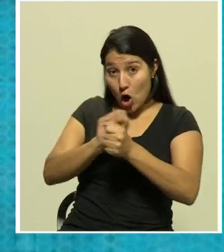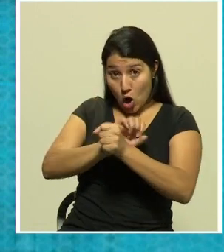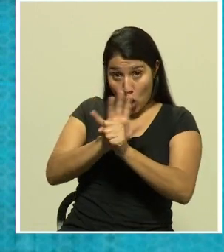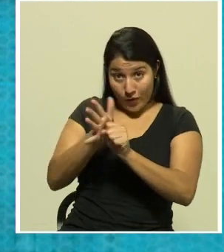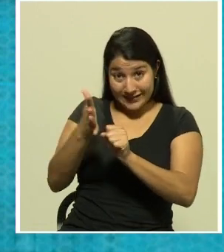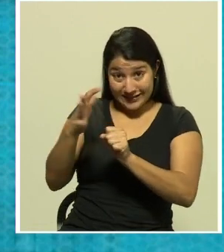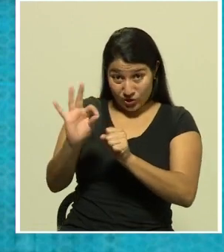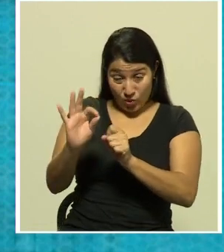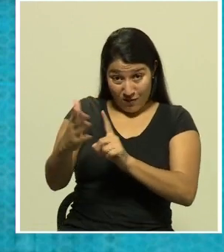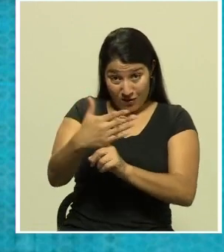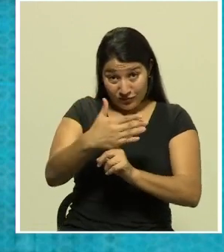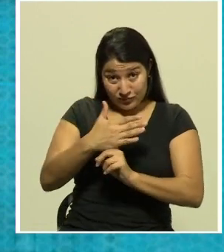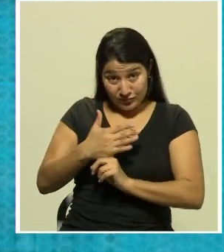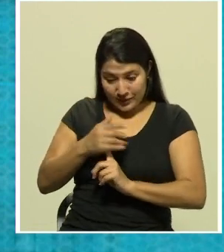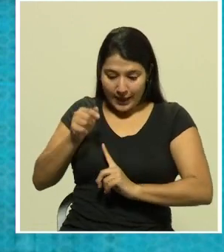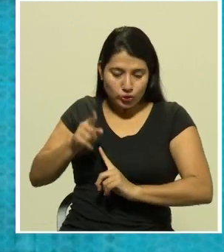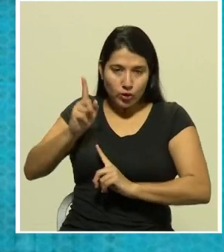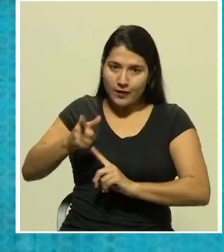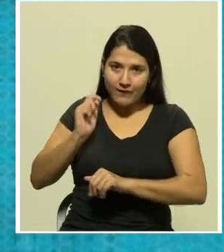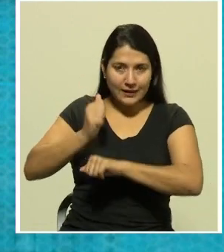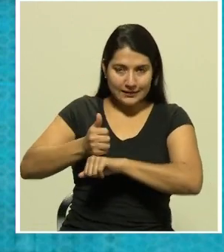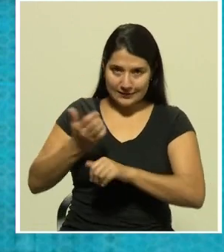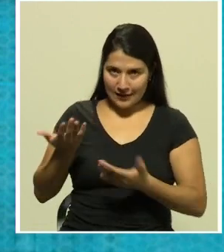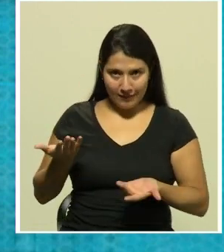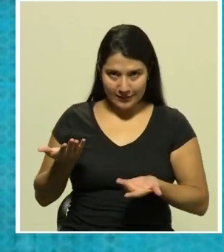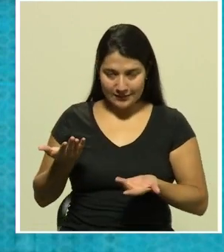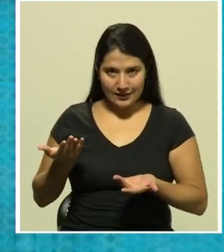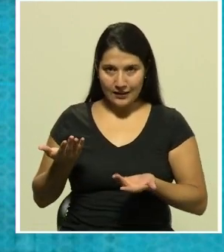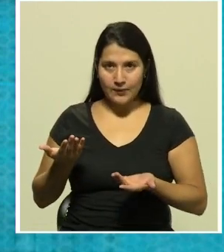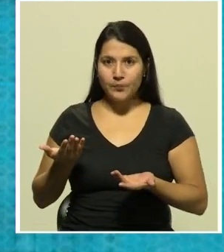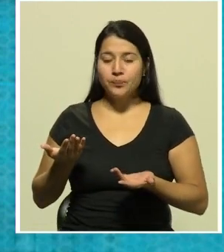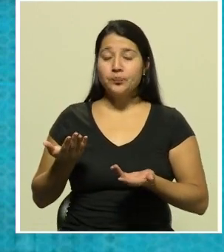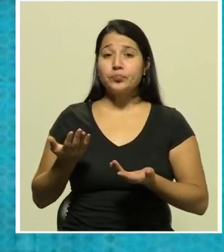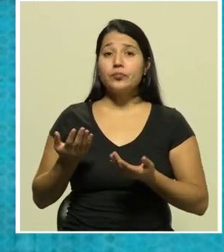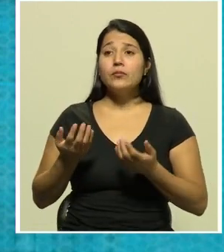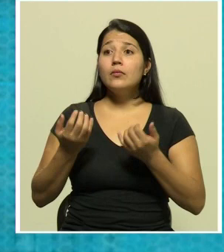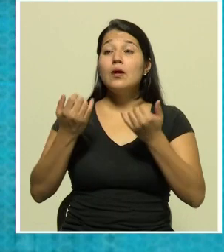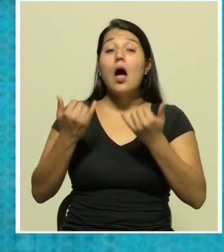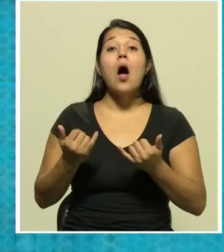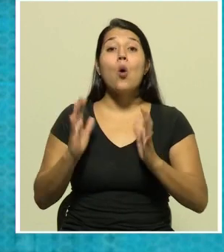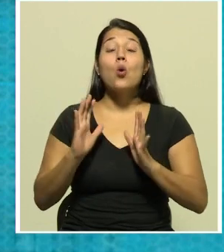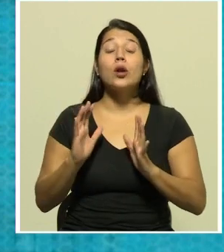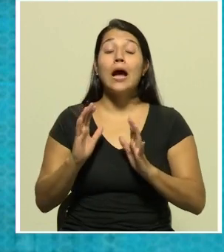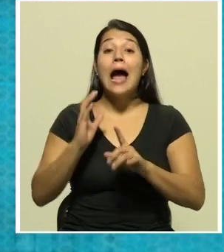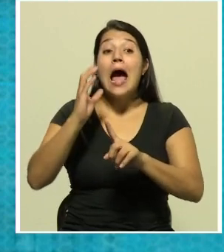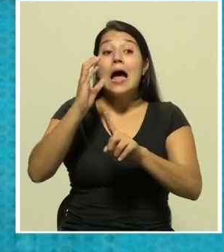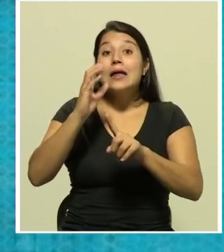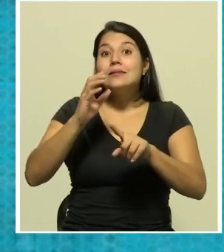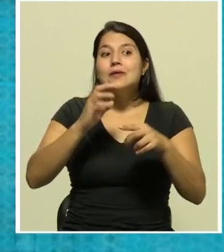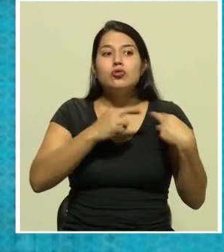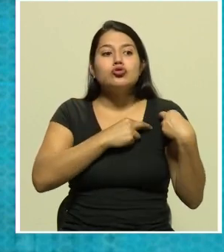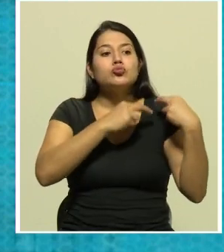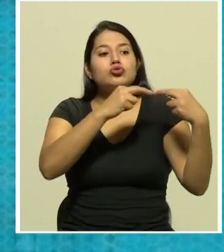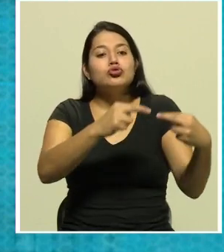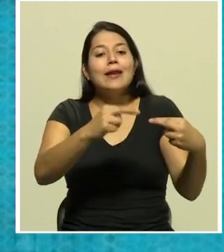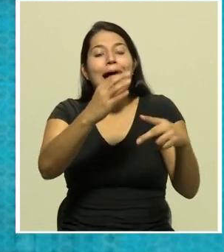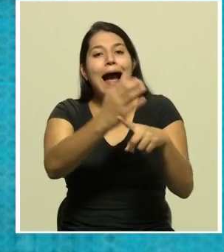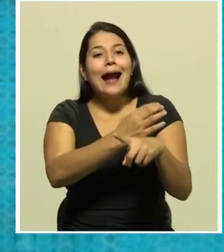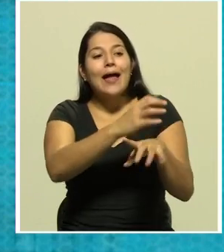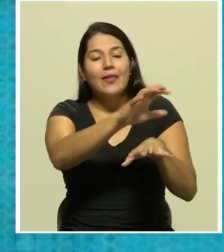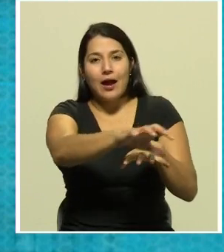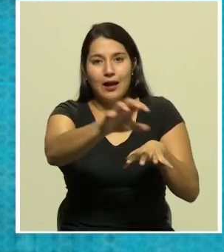Y son los propios vecinos. Lo que llegamos hoy es cada cantón aguanta la vela. Los de Upala